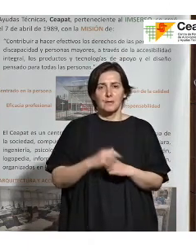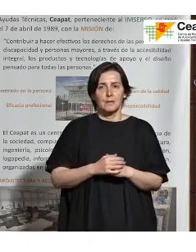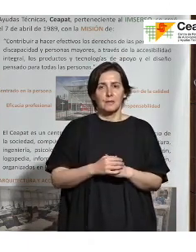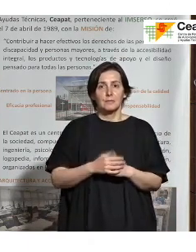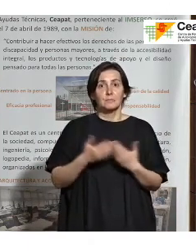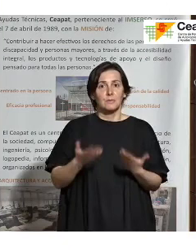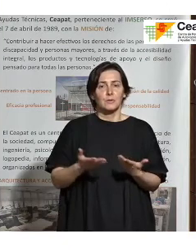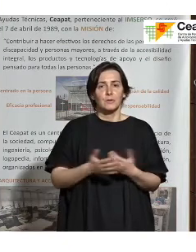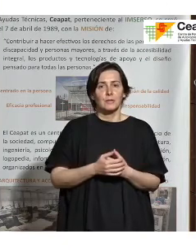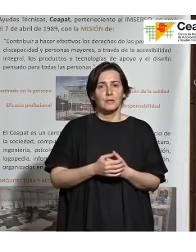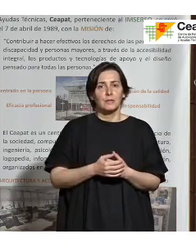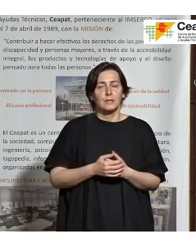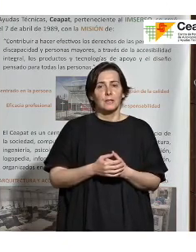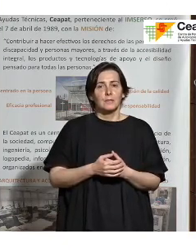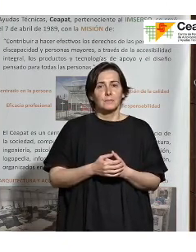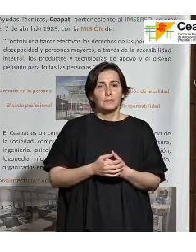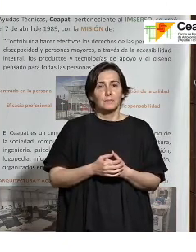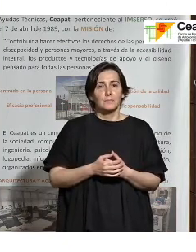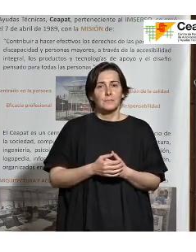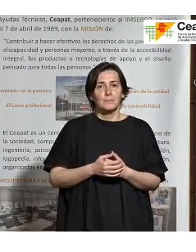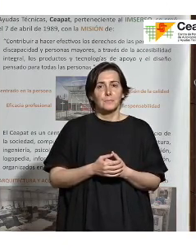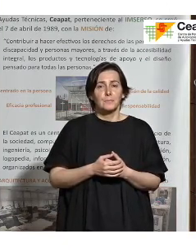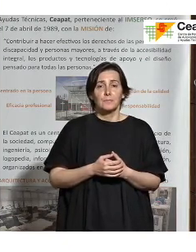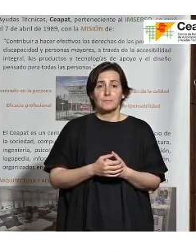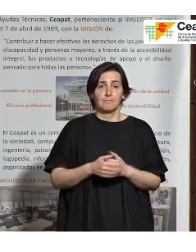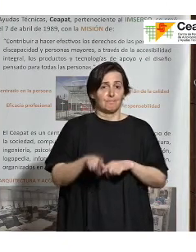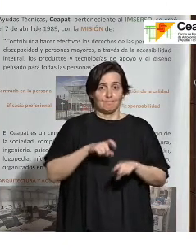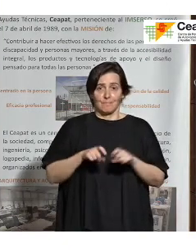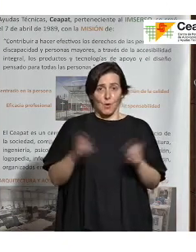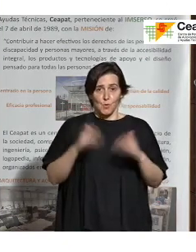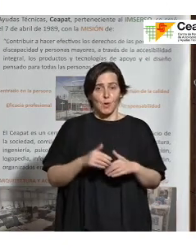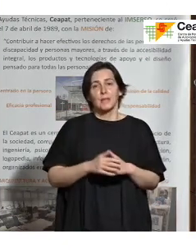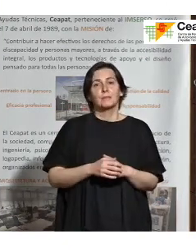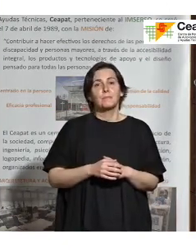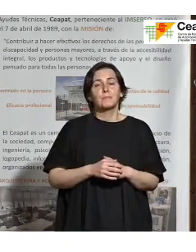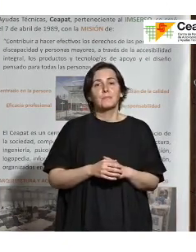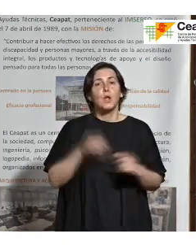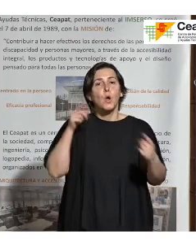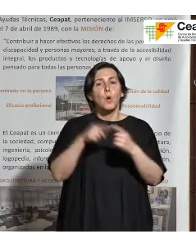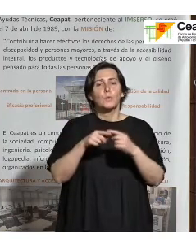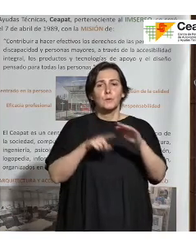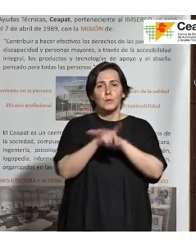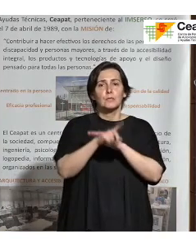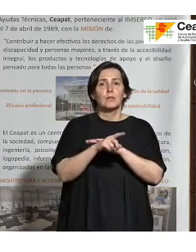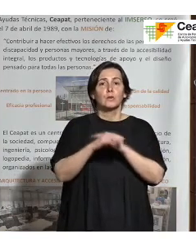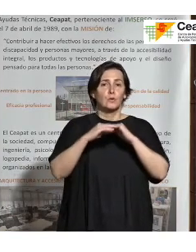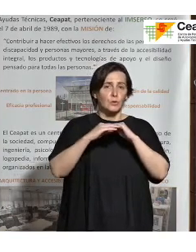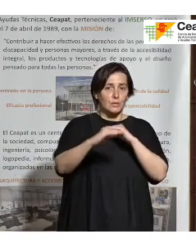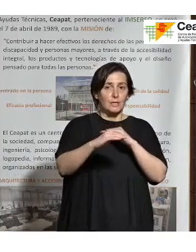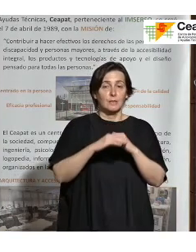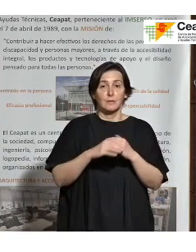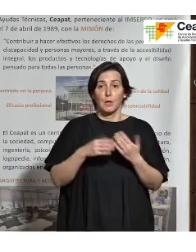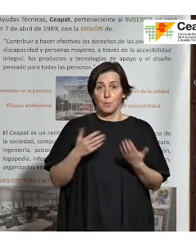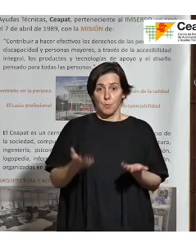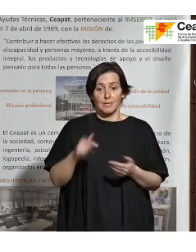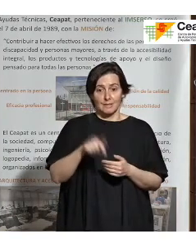Entonces, esto es, no hay retorno. Y última palabra, objetivos de desarrollo sostenible, pues esto es sostenibilidad.